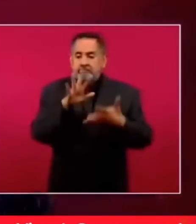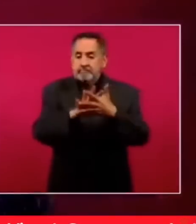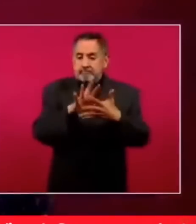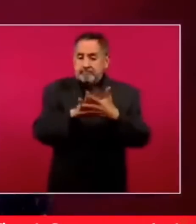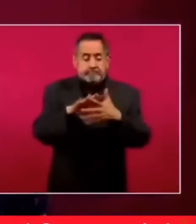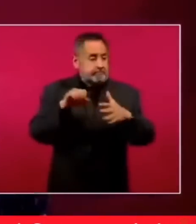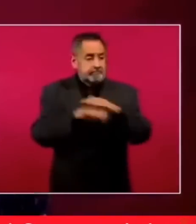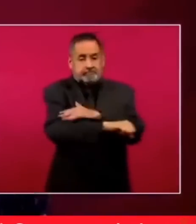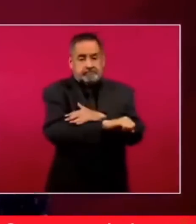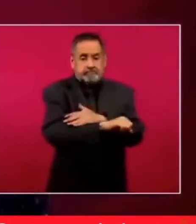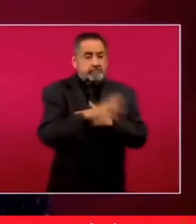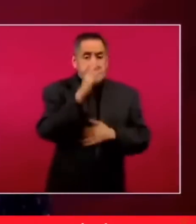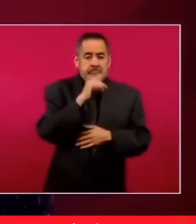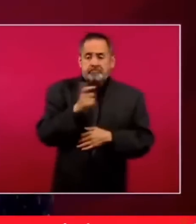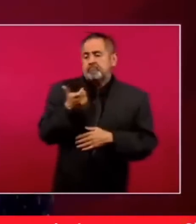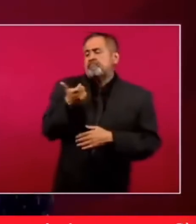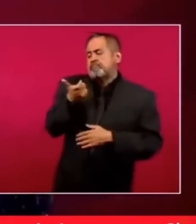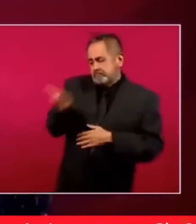fianza.